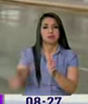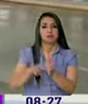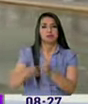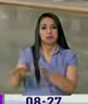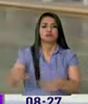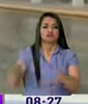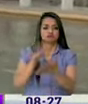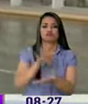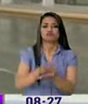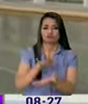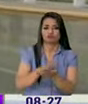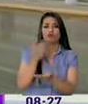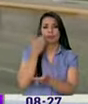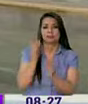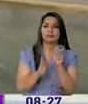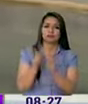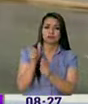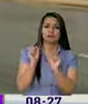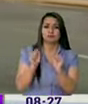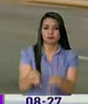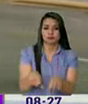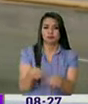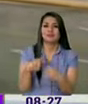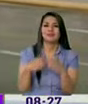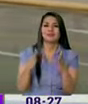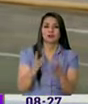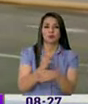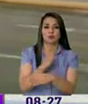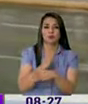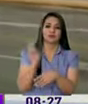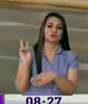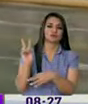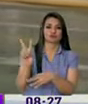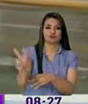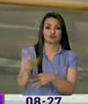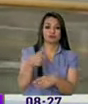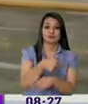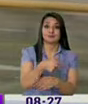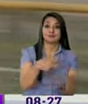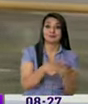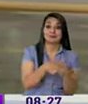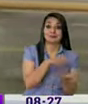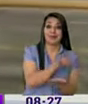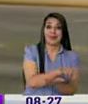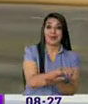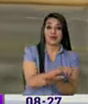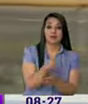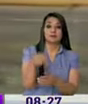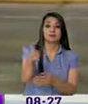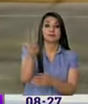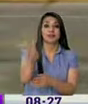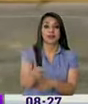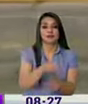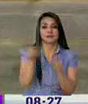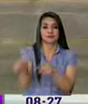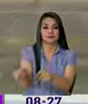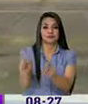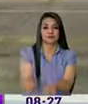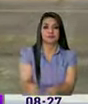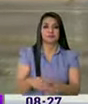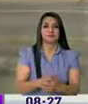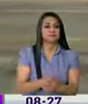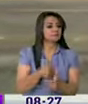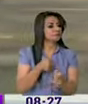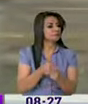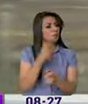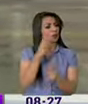comodidad de los quiteños que utilizan el terminal Lallé en ese momento y que desde el viernes deberán trasladarse acá. Es cerca